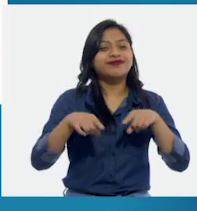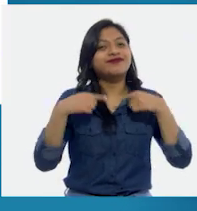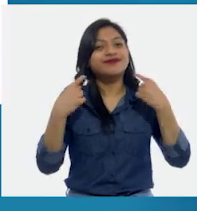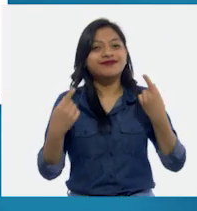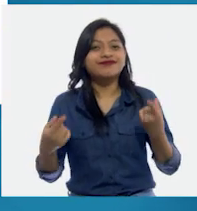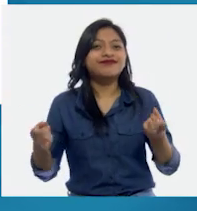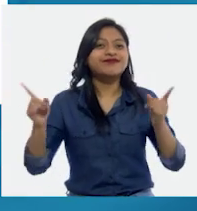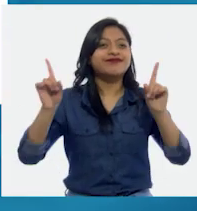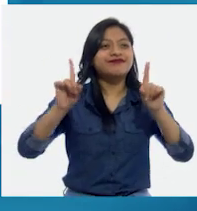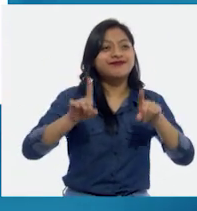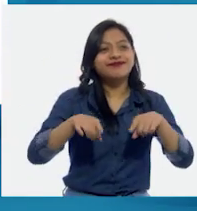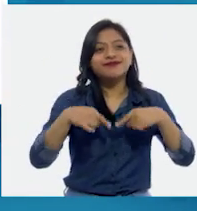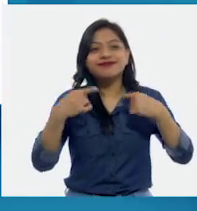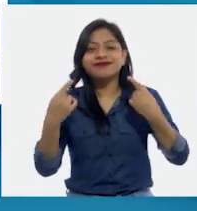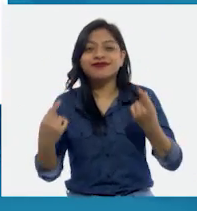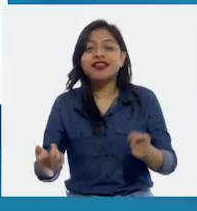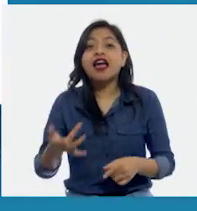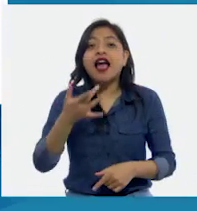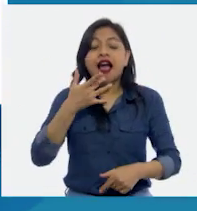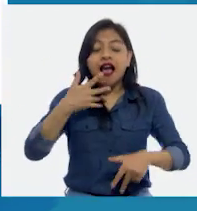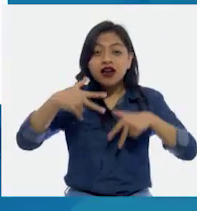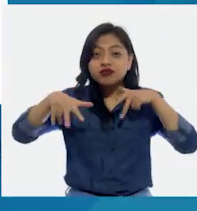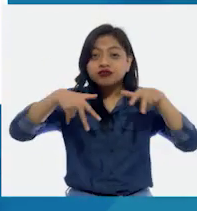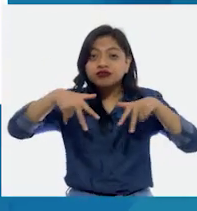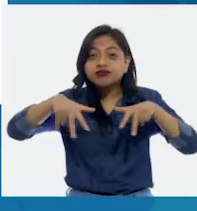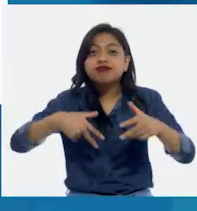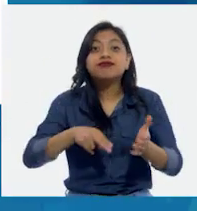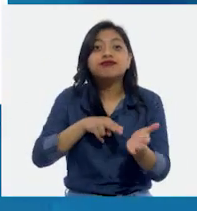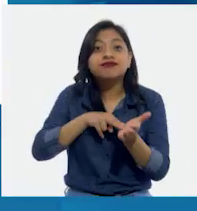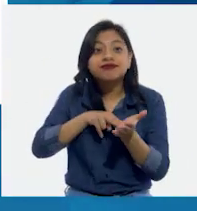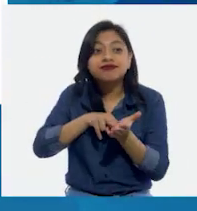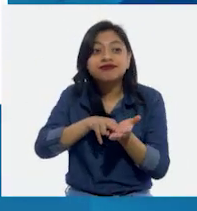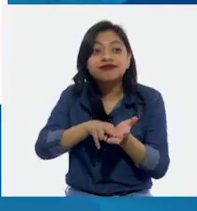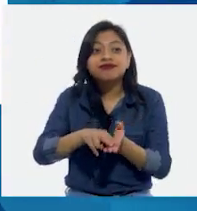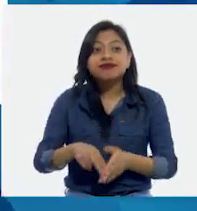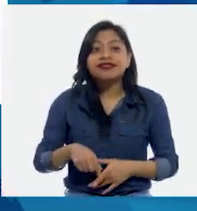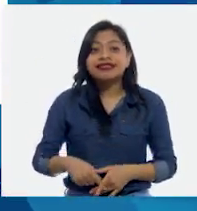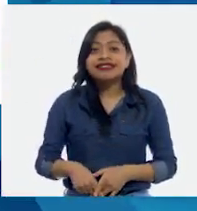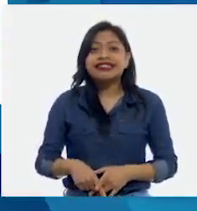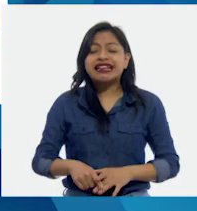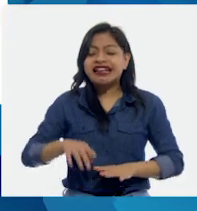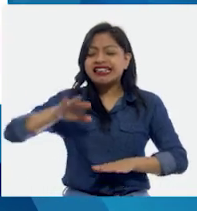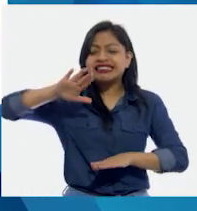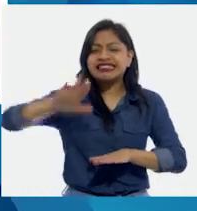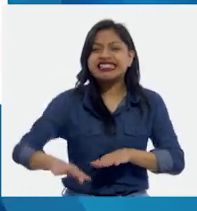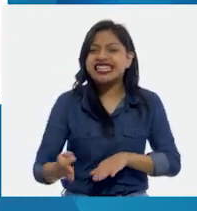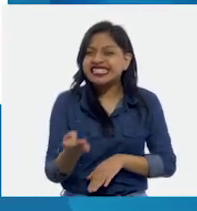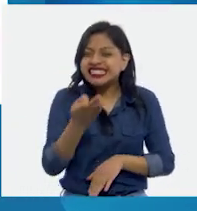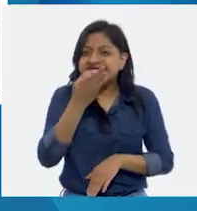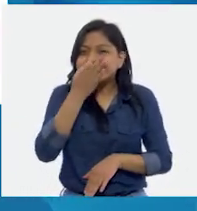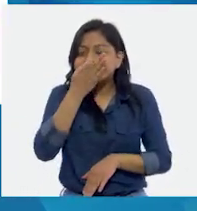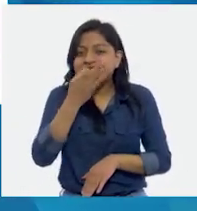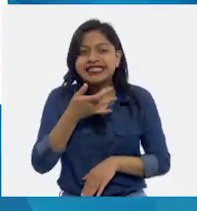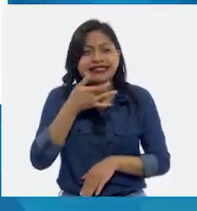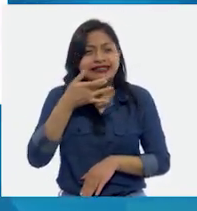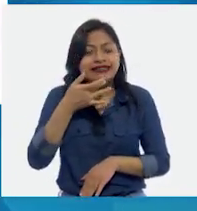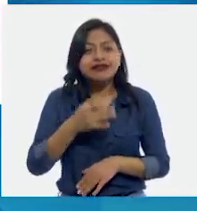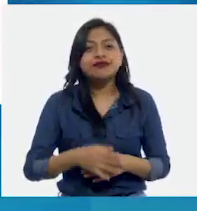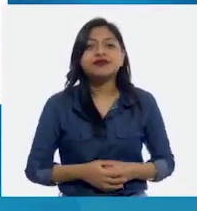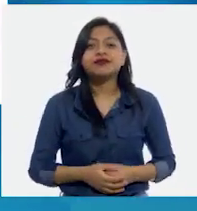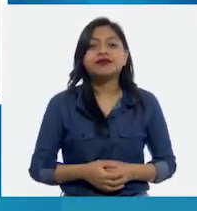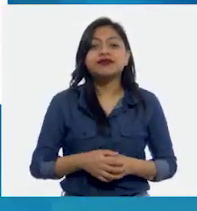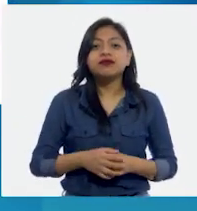A la salamandra negra, por poquito y la pisó. Un